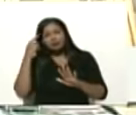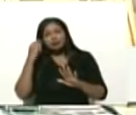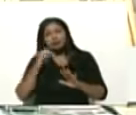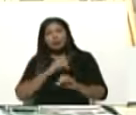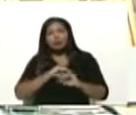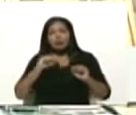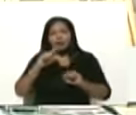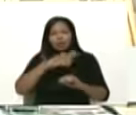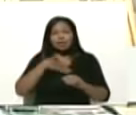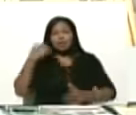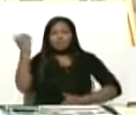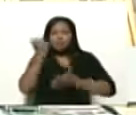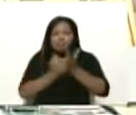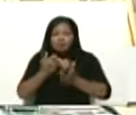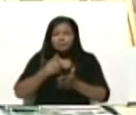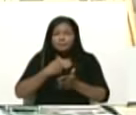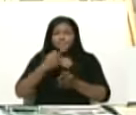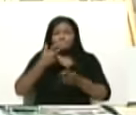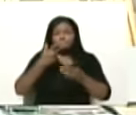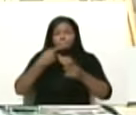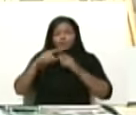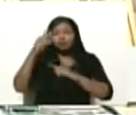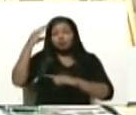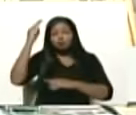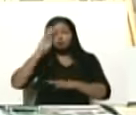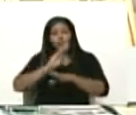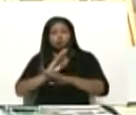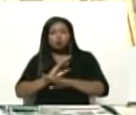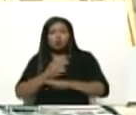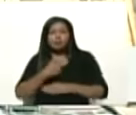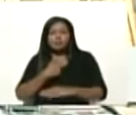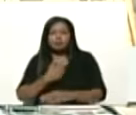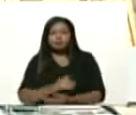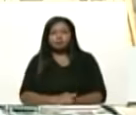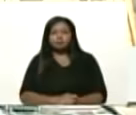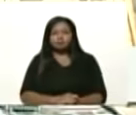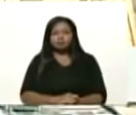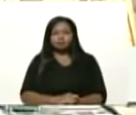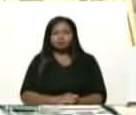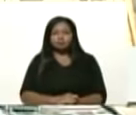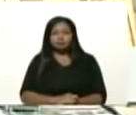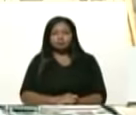trataron de matarme, pero Dios me protegió, la chinita me protegió.